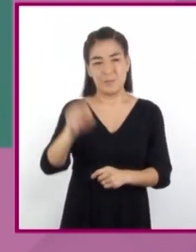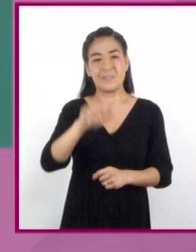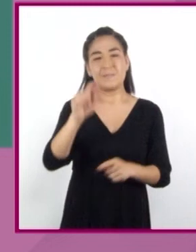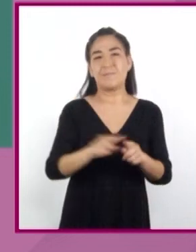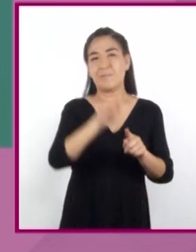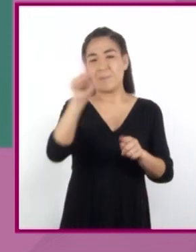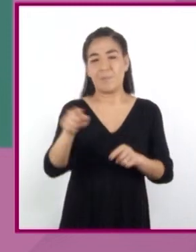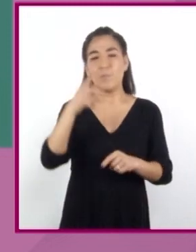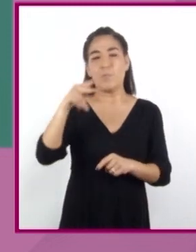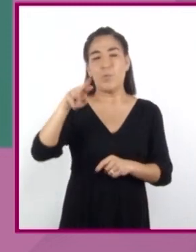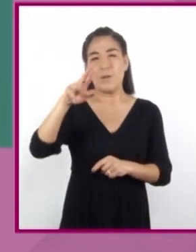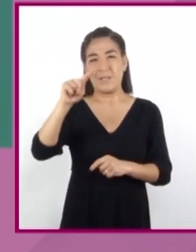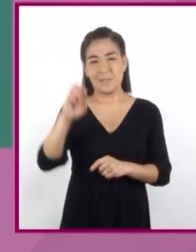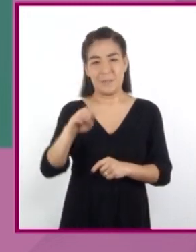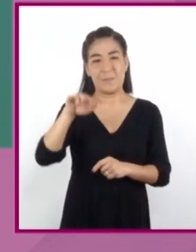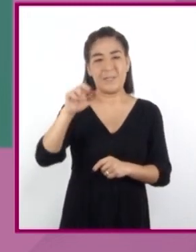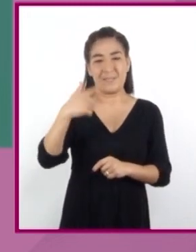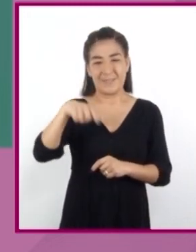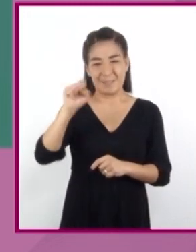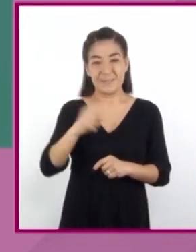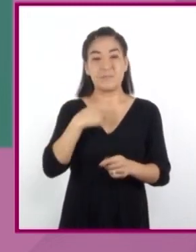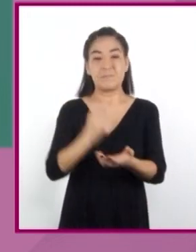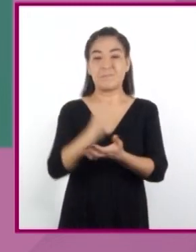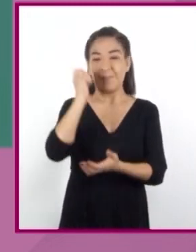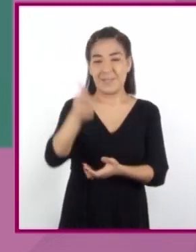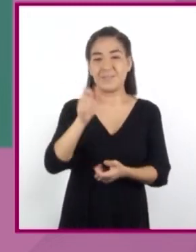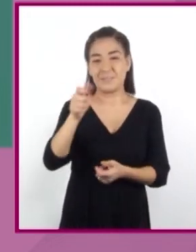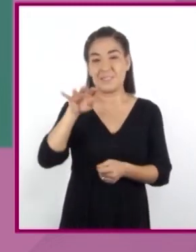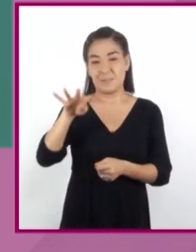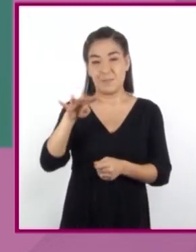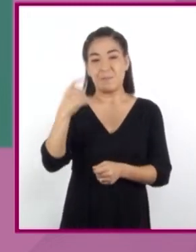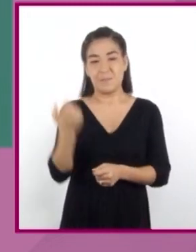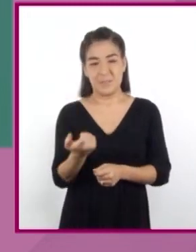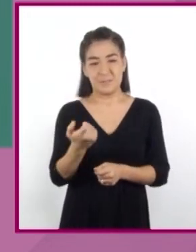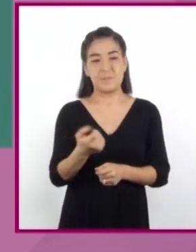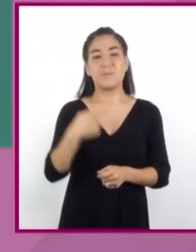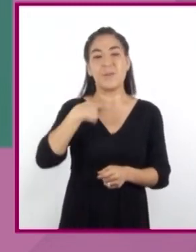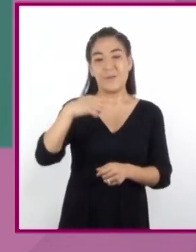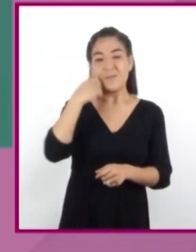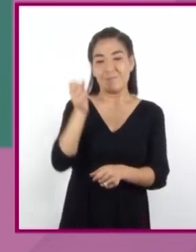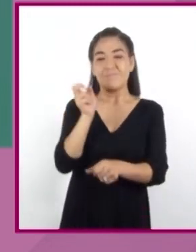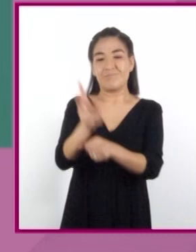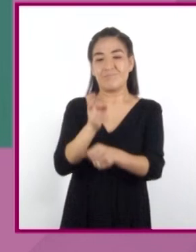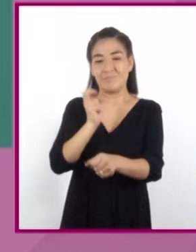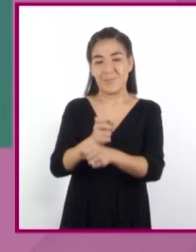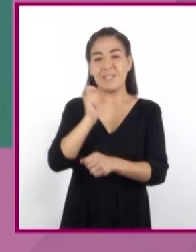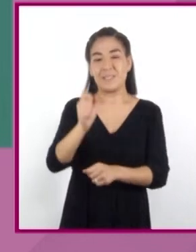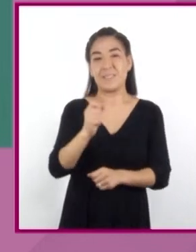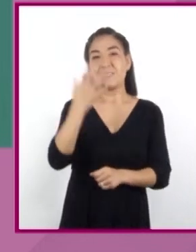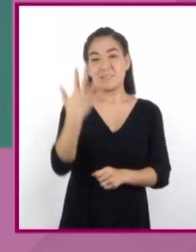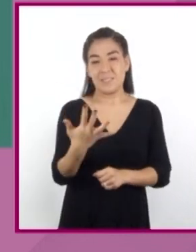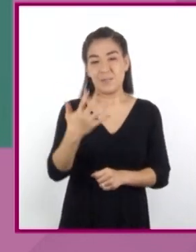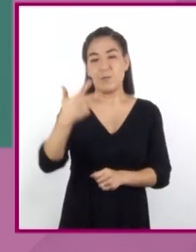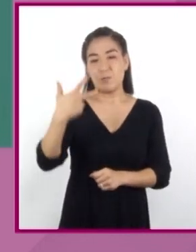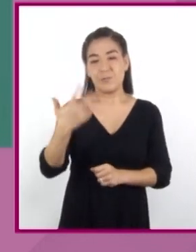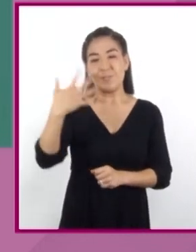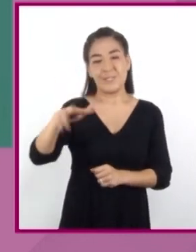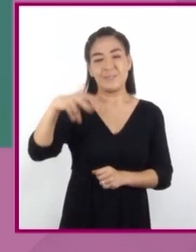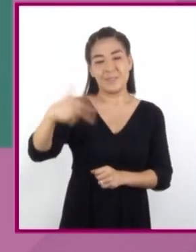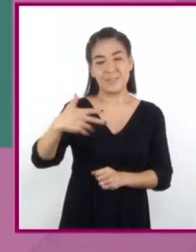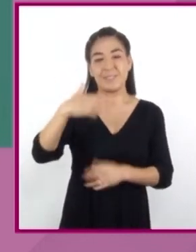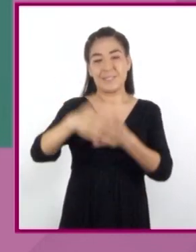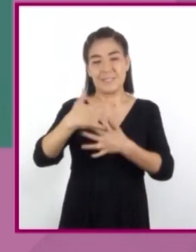me cobró 19 pesos con 50 centavos. ¿Cuánto deberé pagar si quiero invitar a 5, 8, 10, 13,